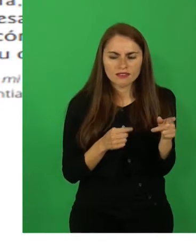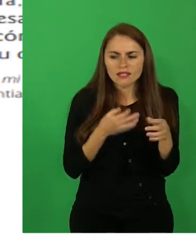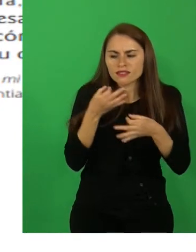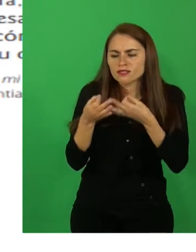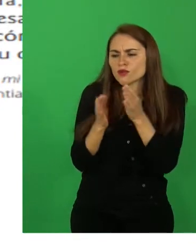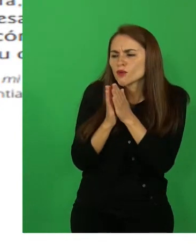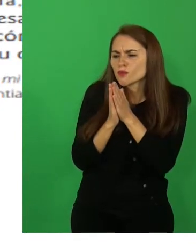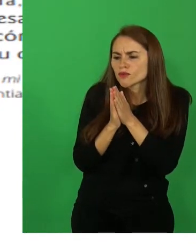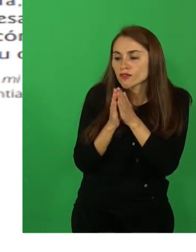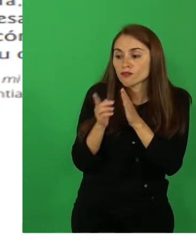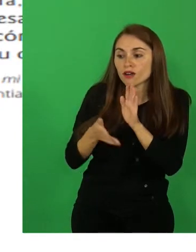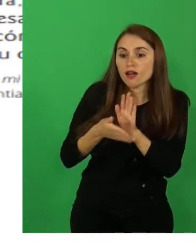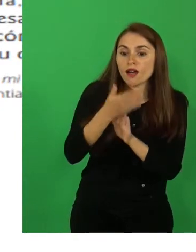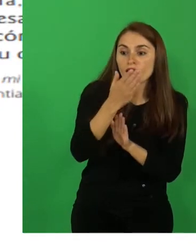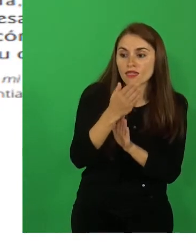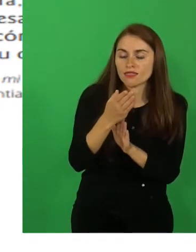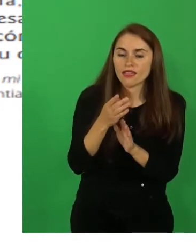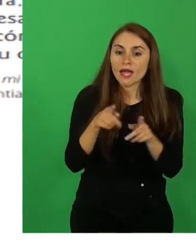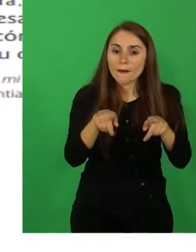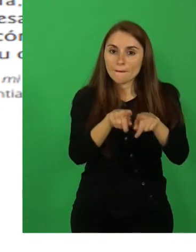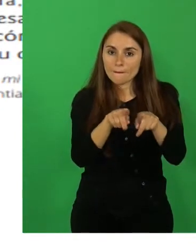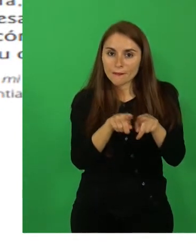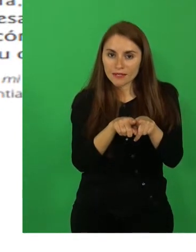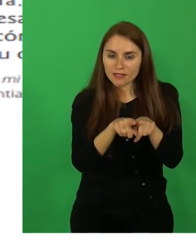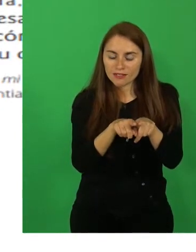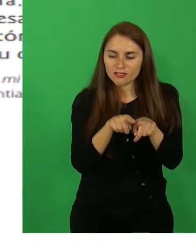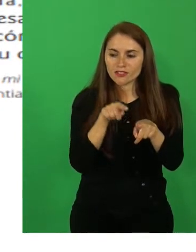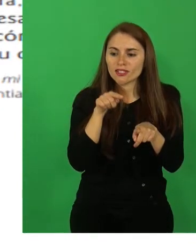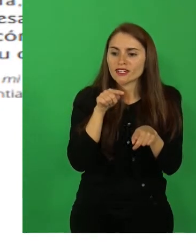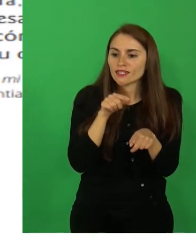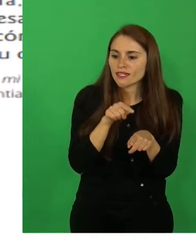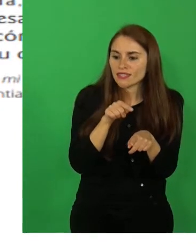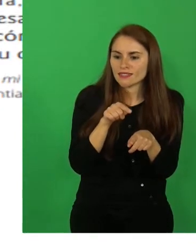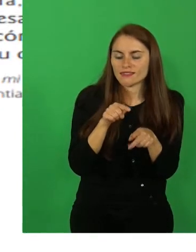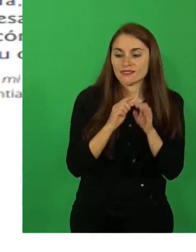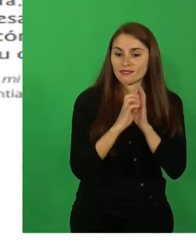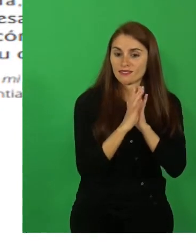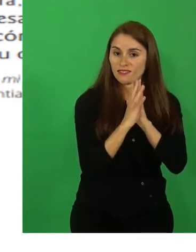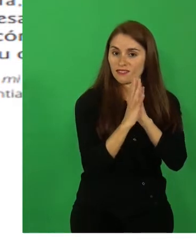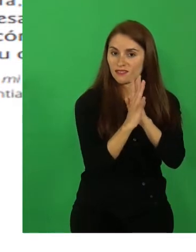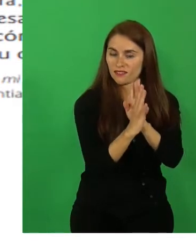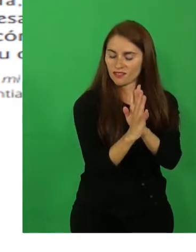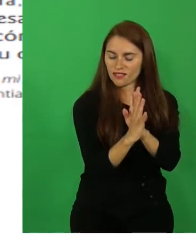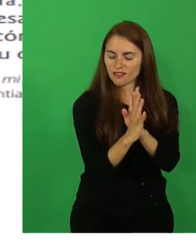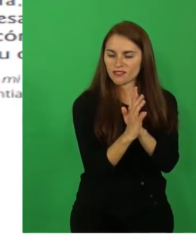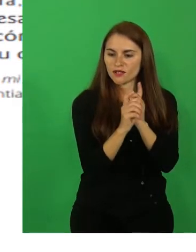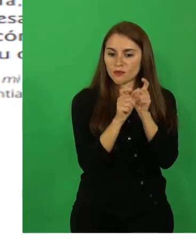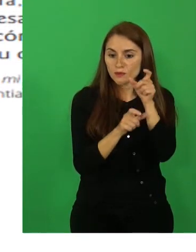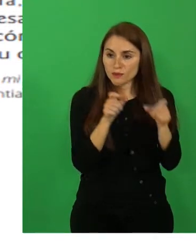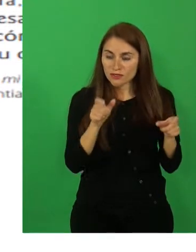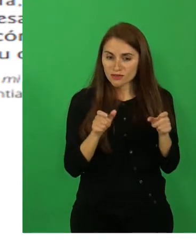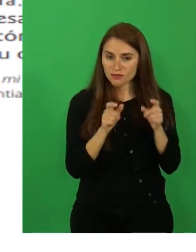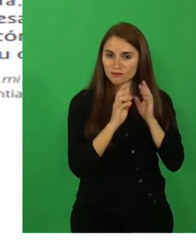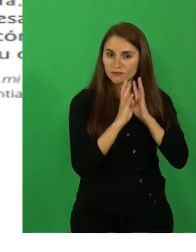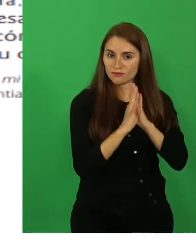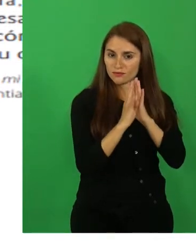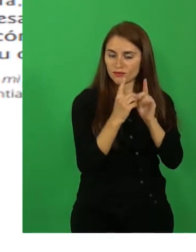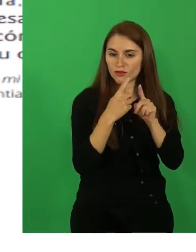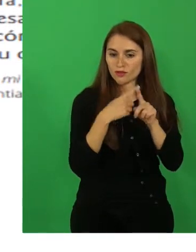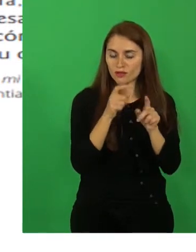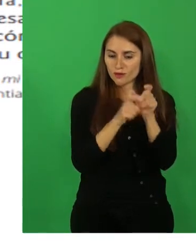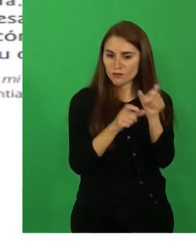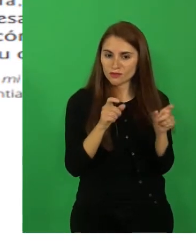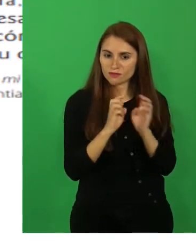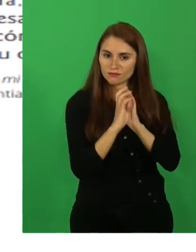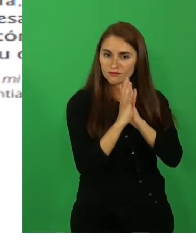fuera donde su hermano, el cual iba en una caravana, es decir, que iba con otros hombres,